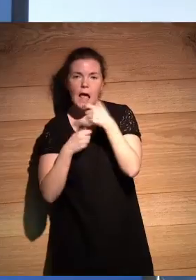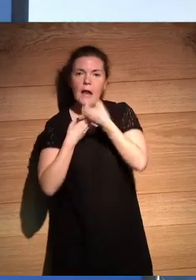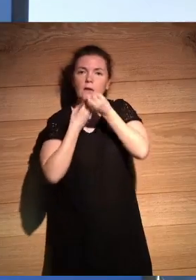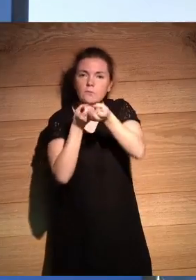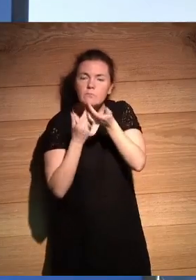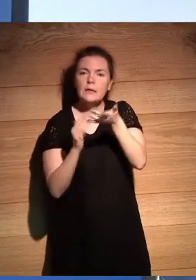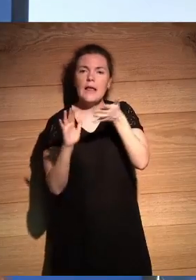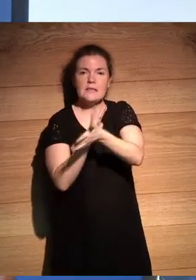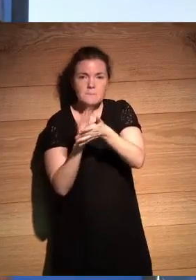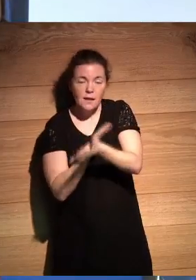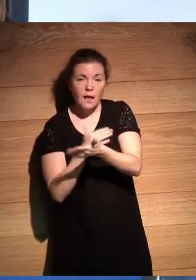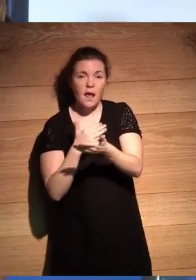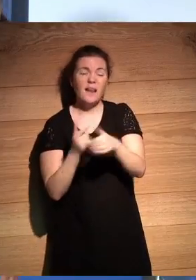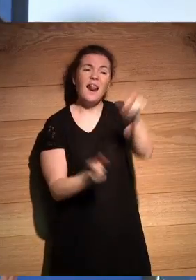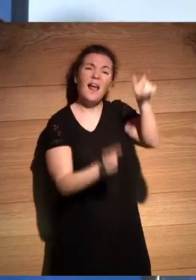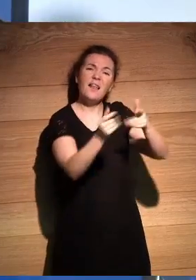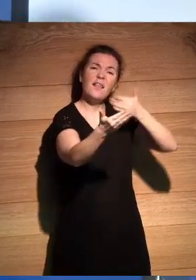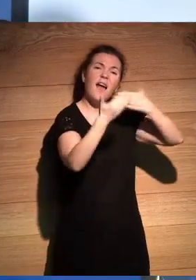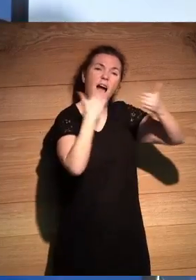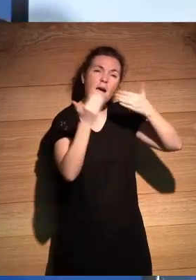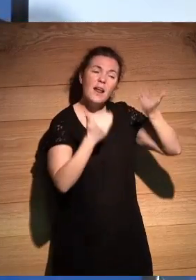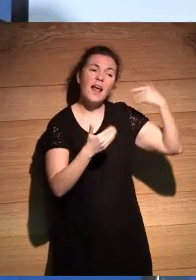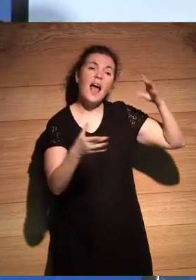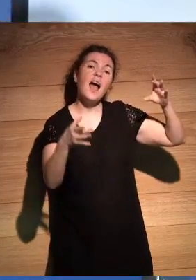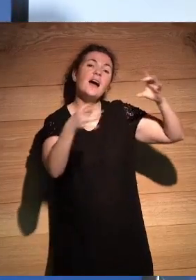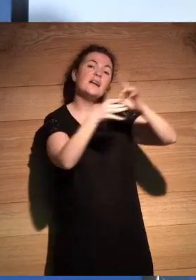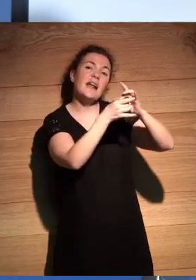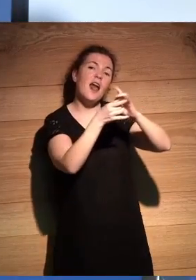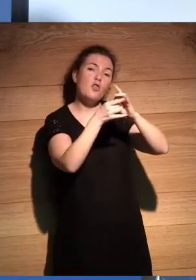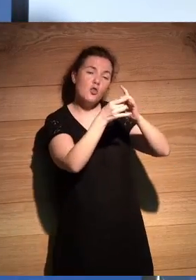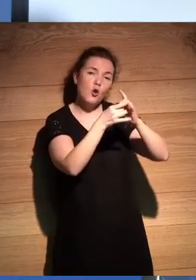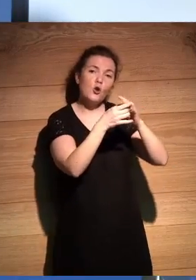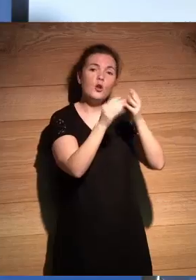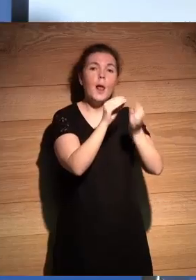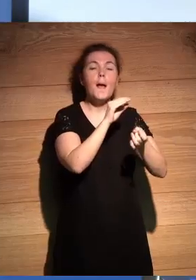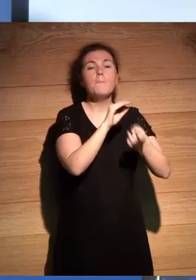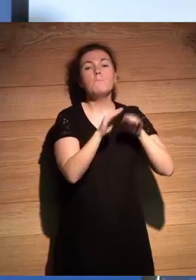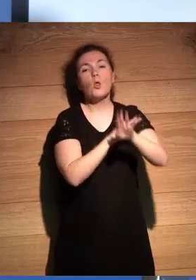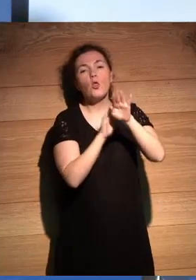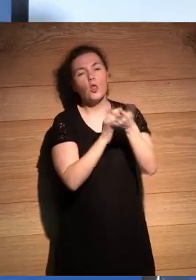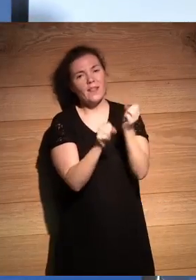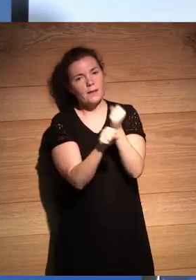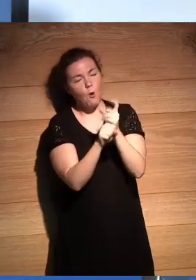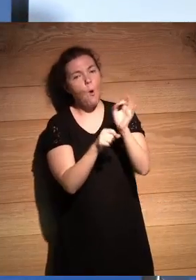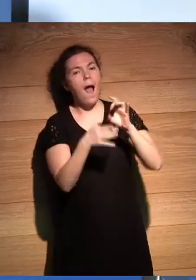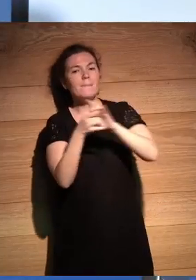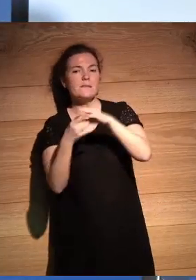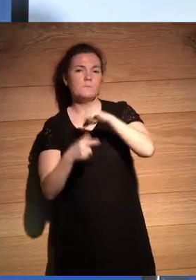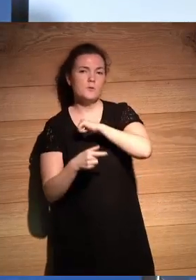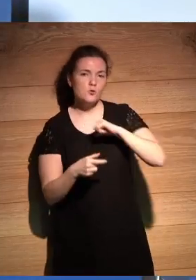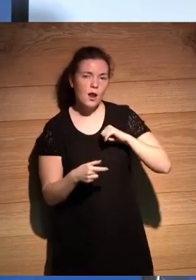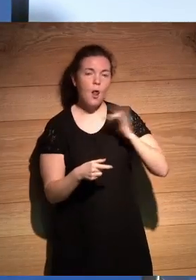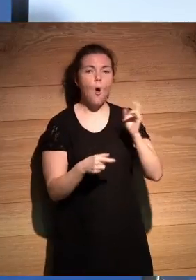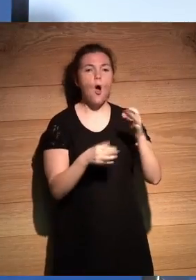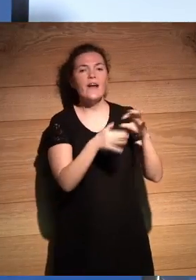contar, y hablar con las gentes que o bien tuvieron una relación con la producción del trabajo, o bien tuvieron amistad personal, o bien tuvieron